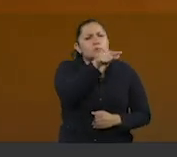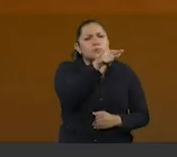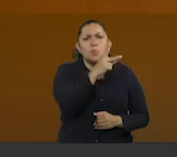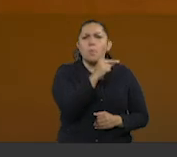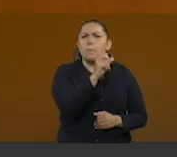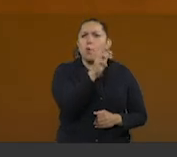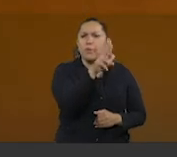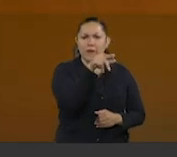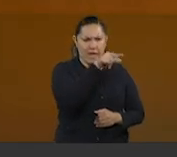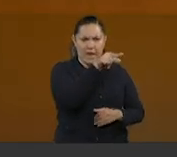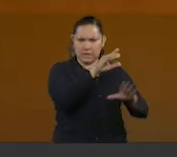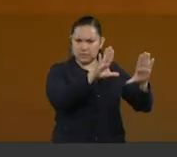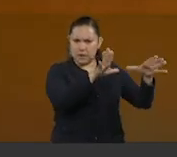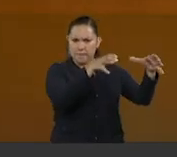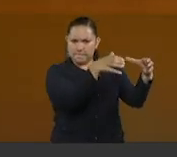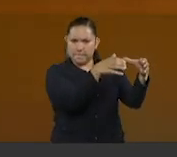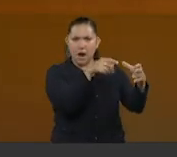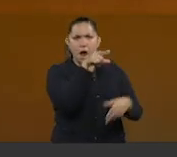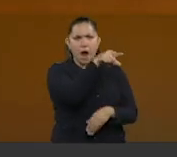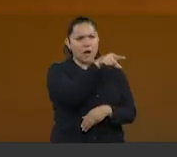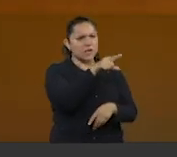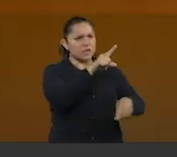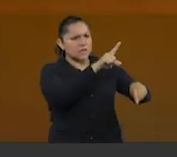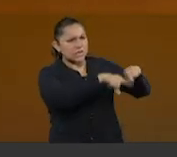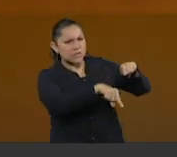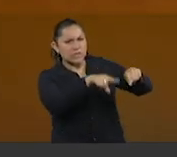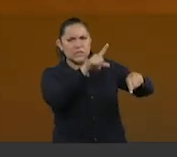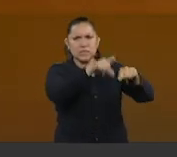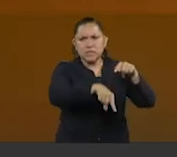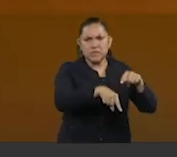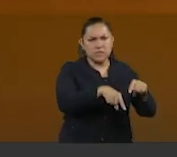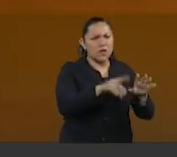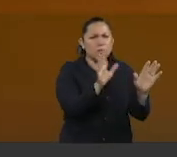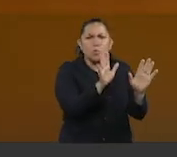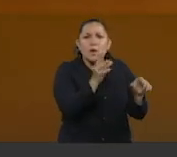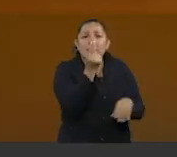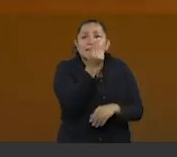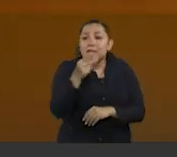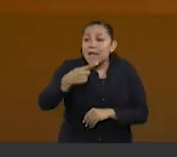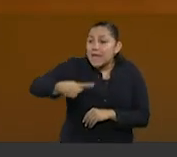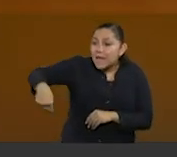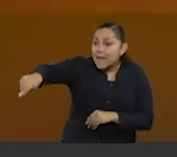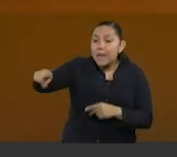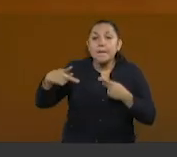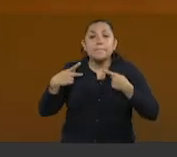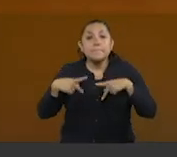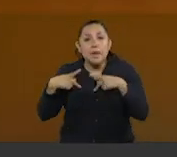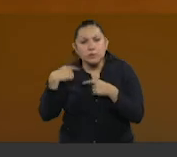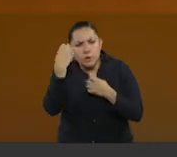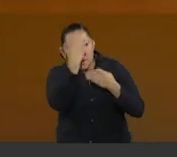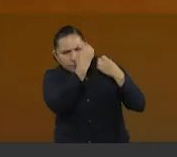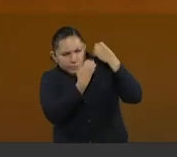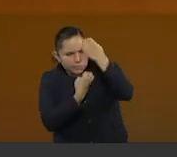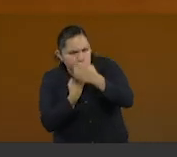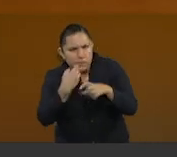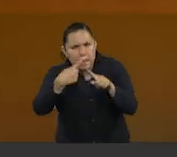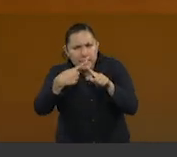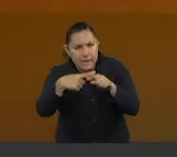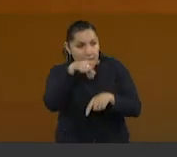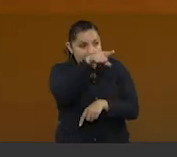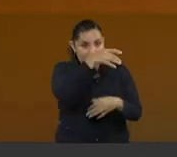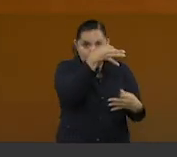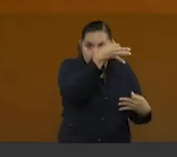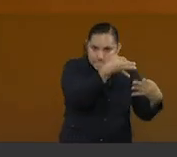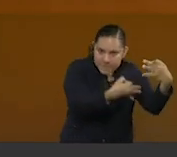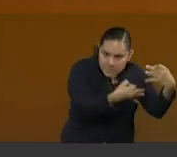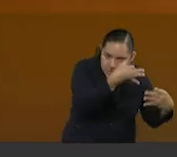ciudadanía elija, que evalúe a los verdaderos impartidores de justicia. Ministras y ministros, magistradas y